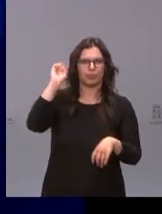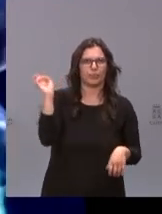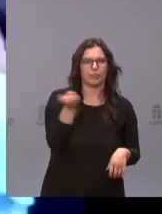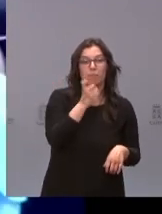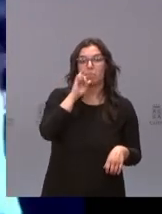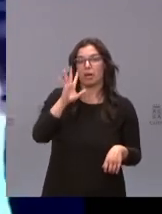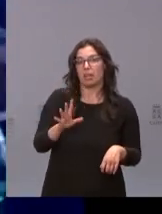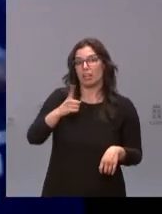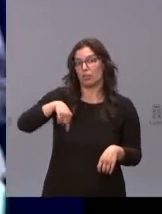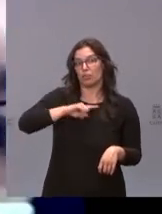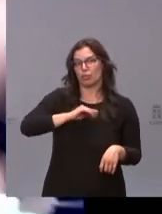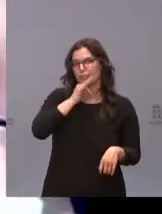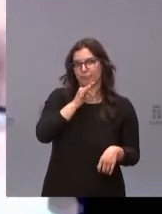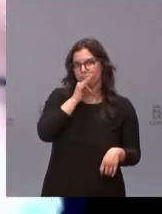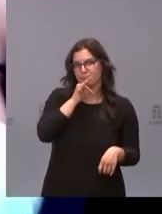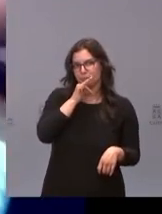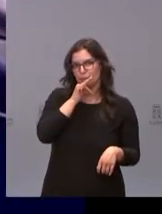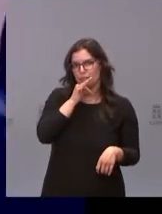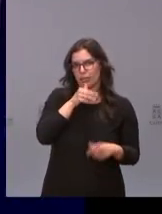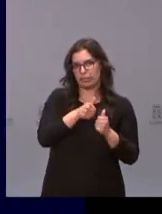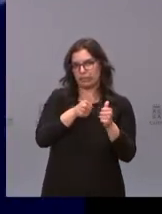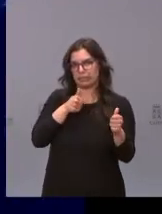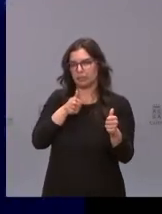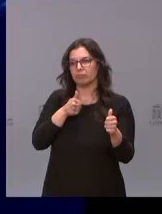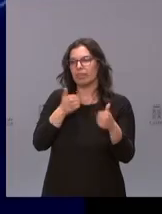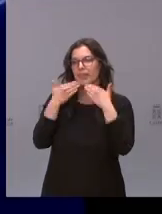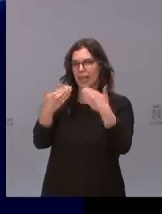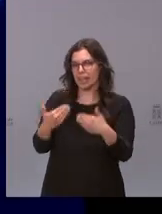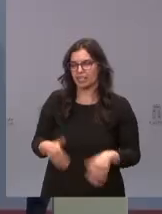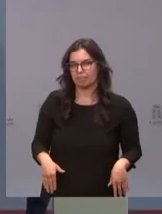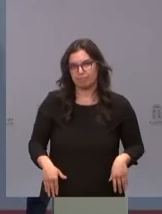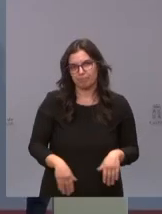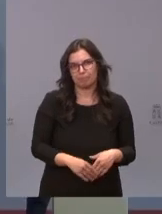nosotros todavía tardamos un poquito un poquito más muchísimas gracias